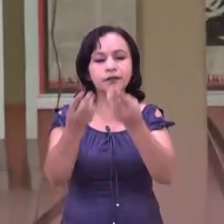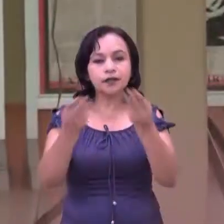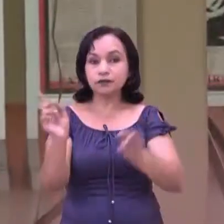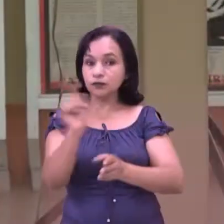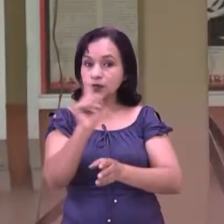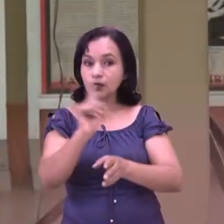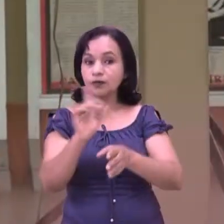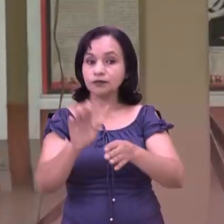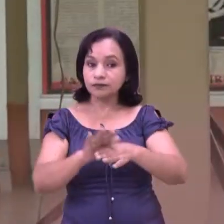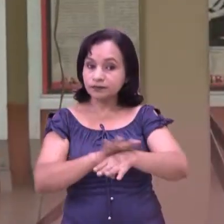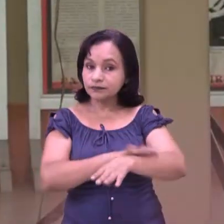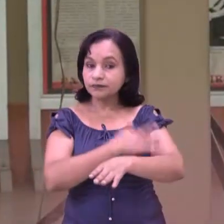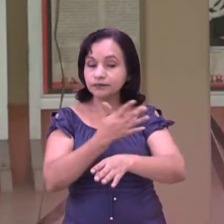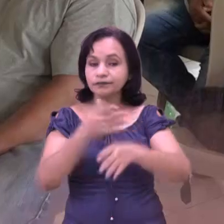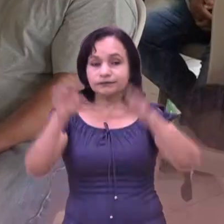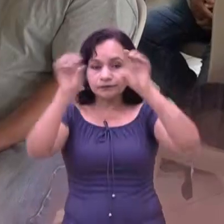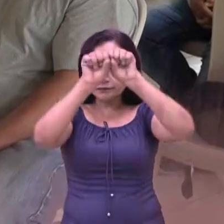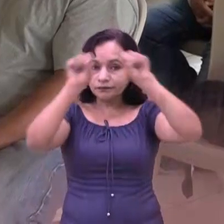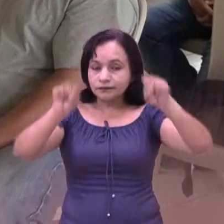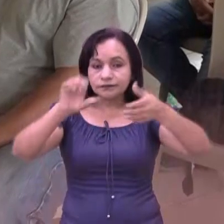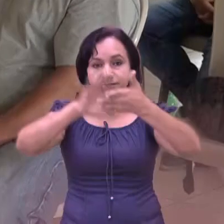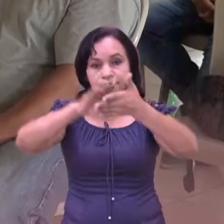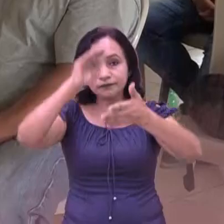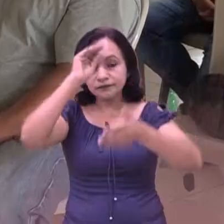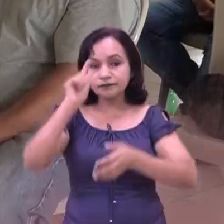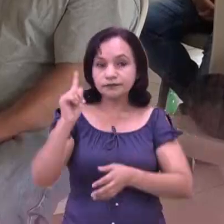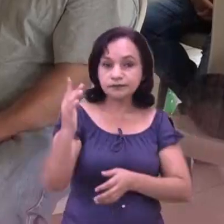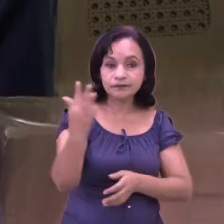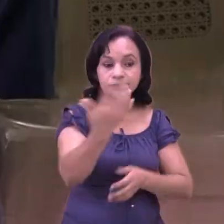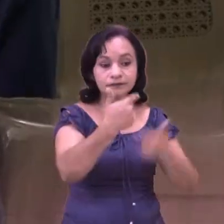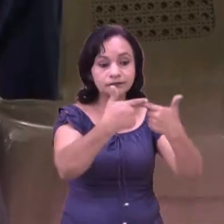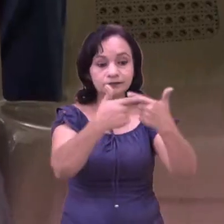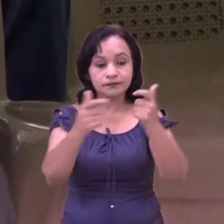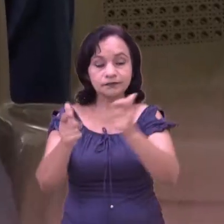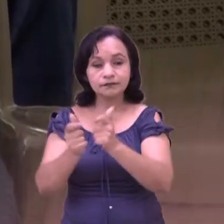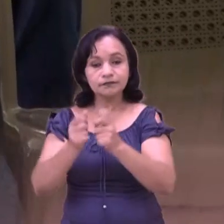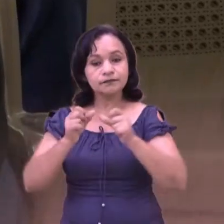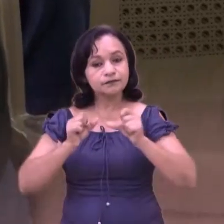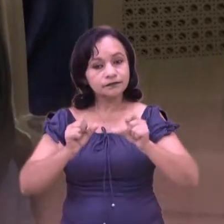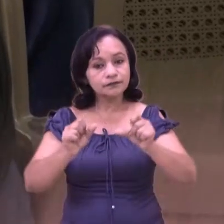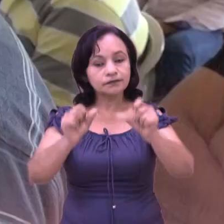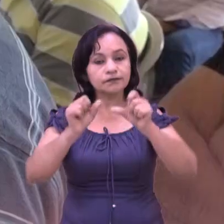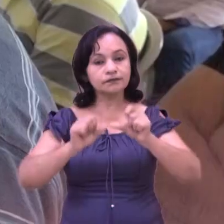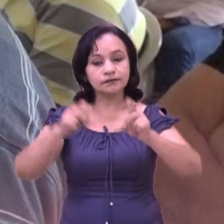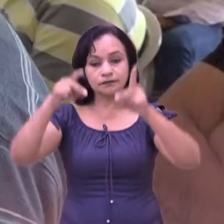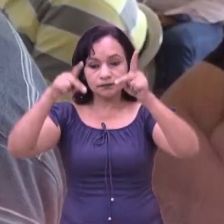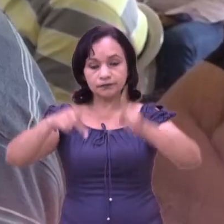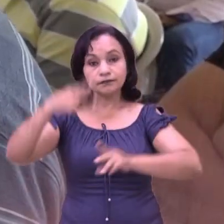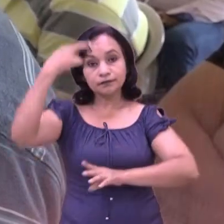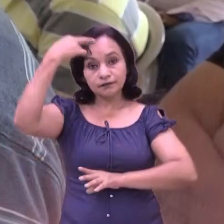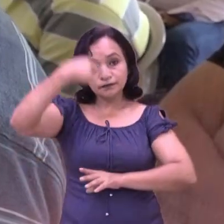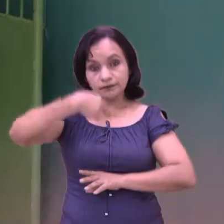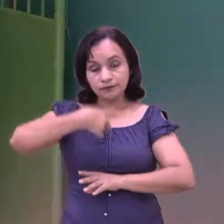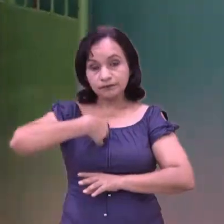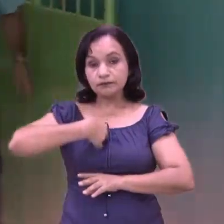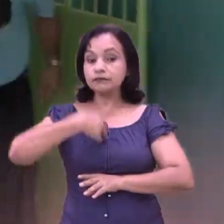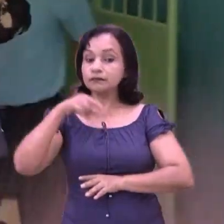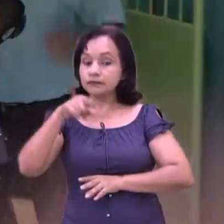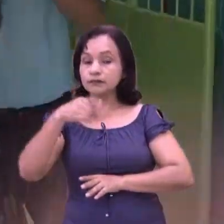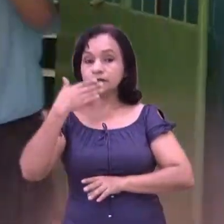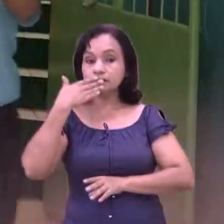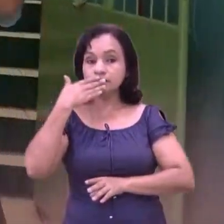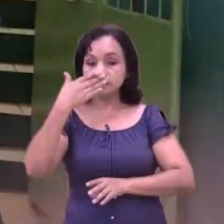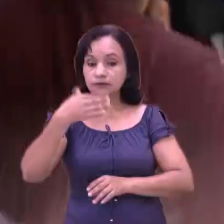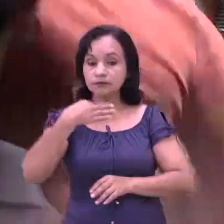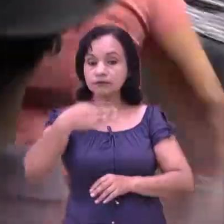El tema de capacitación a todo el equipo operativo es una constante para las autoridades, pues de eso depende el éxito de cada